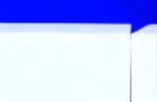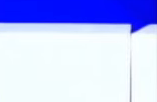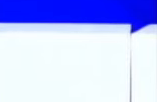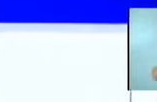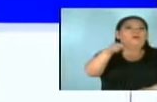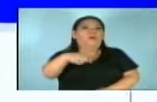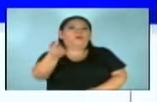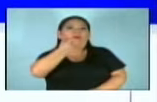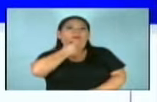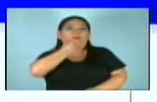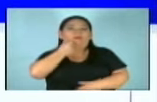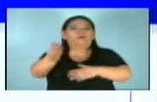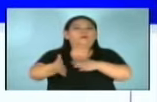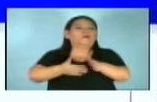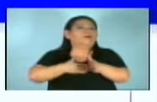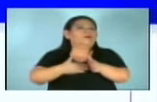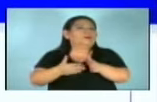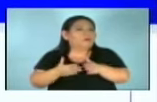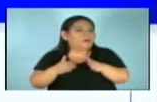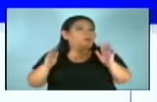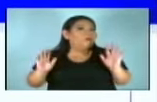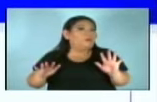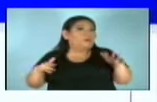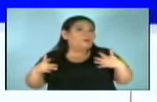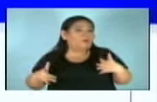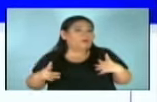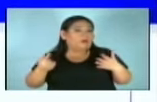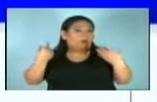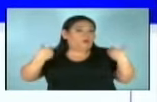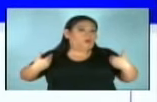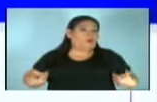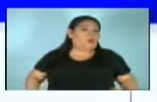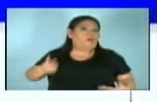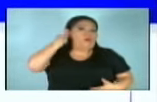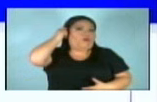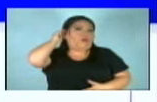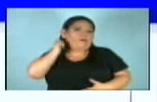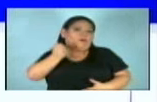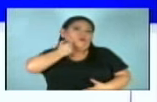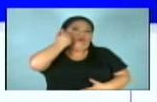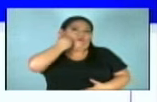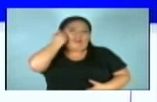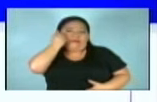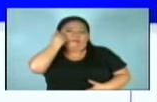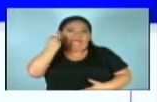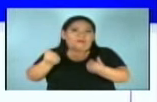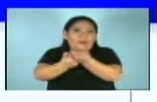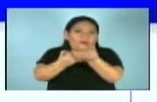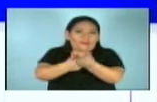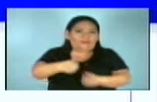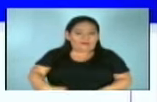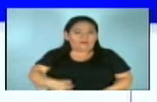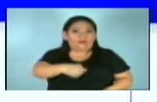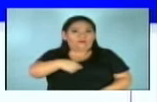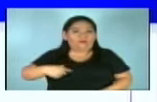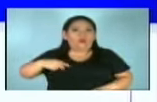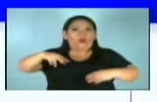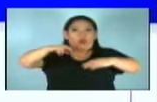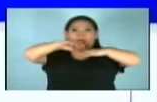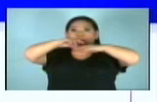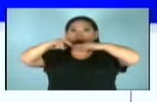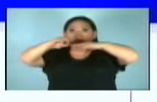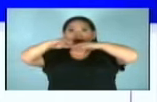Iniciamos con el detalle de la información porque el cadáver de un joven socorrista fue localizado. Él cayó desde un